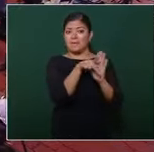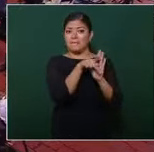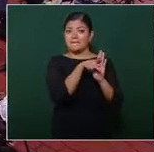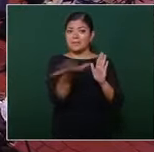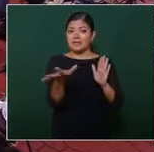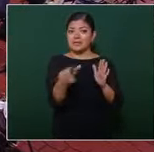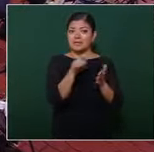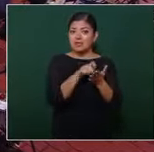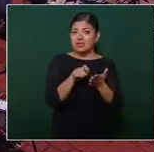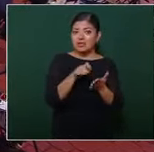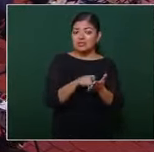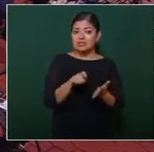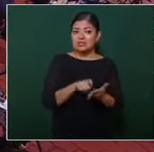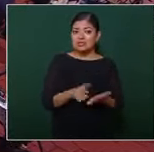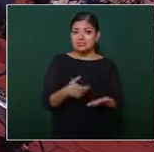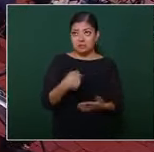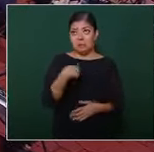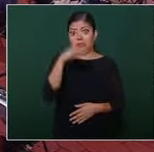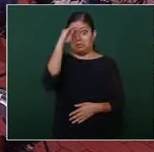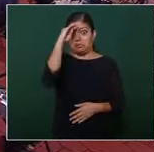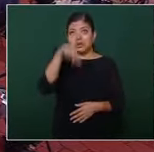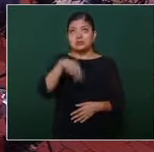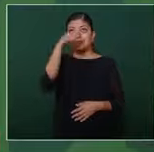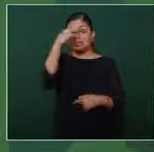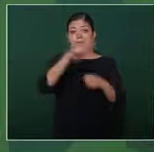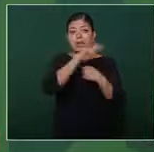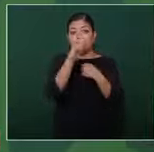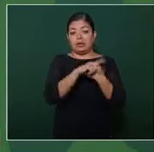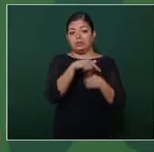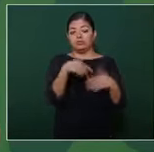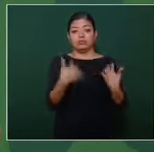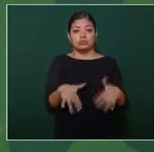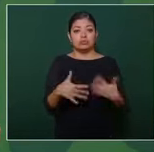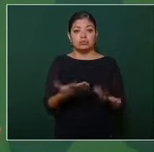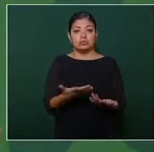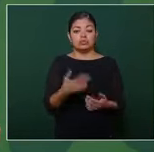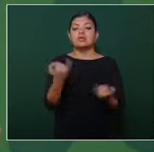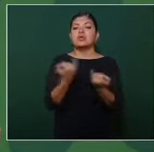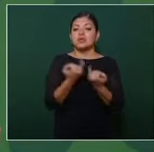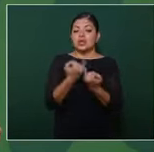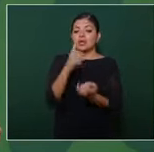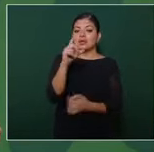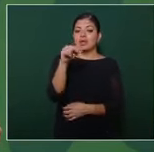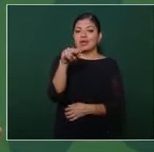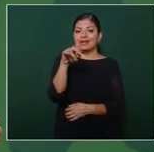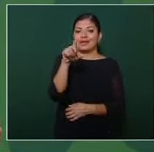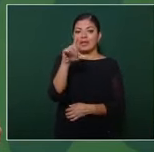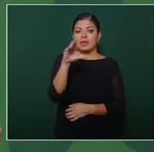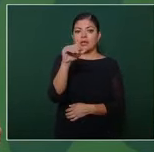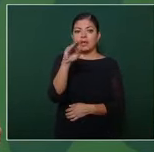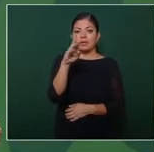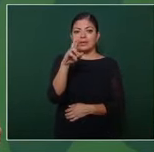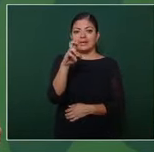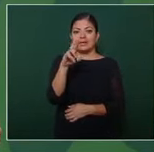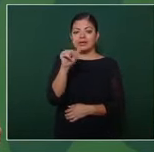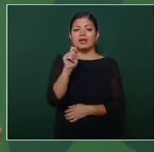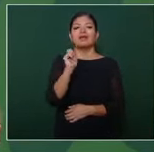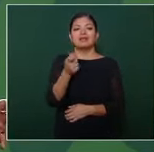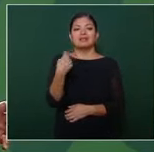que pienso ha existido en nuestro país Daniel Cabrera el hijo del agüizote